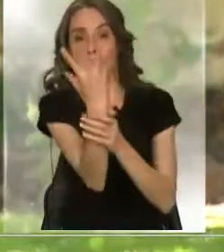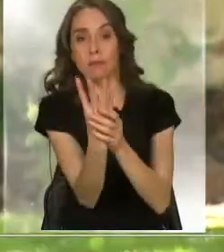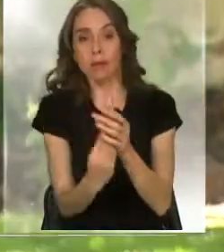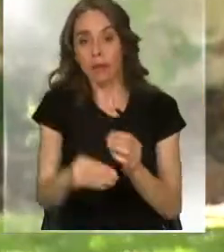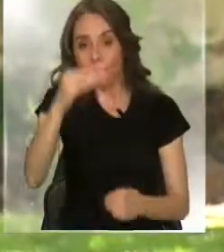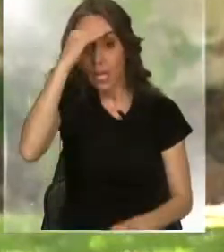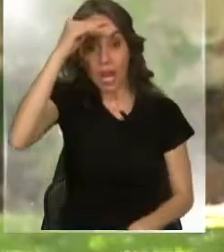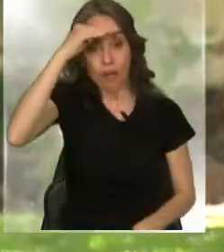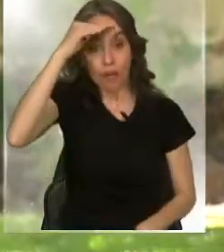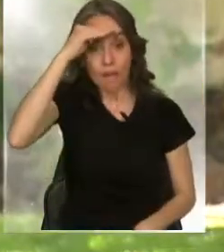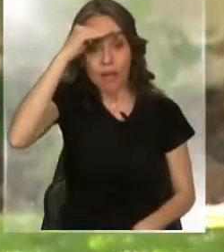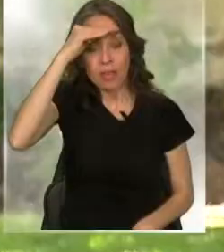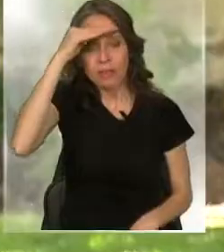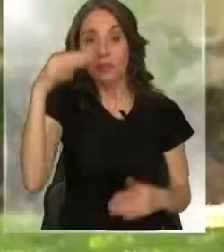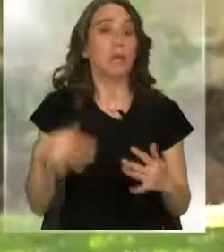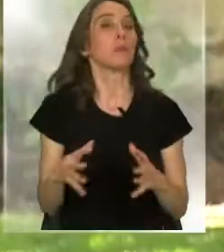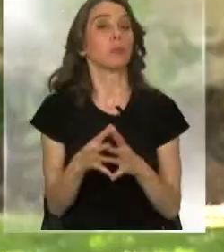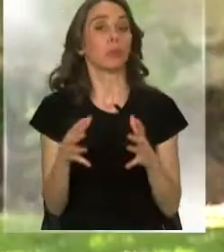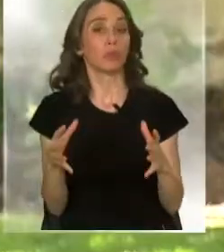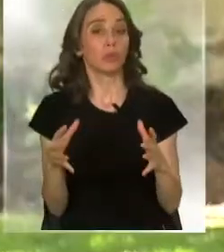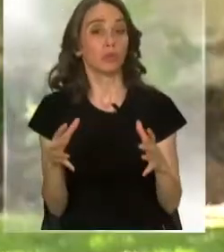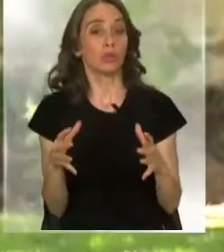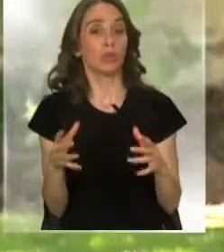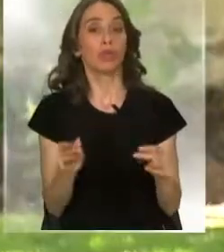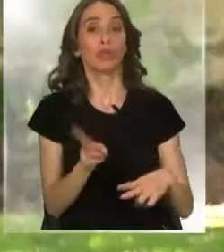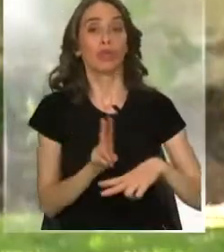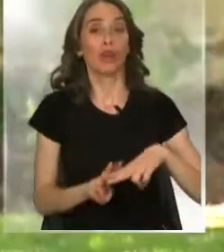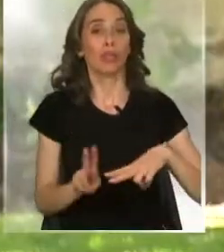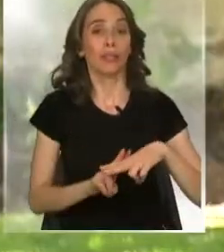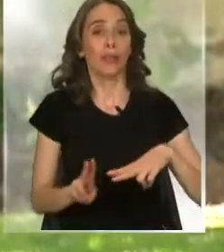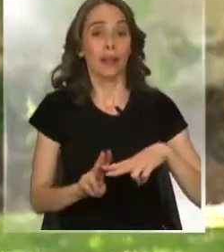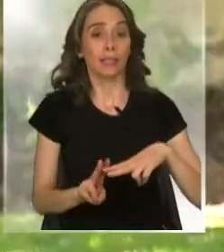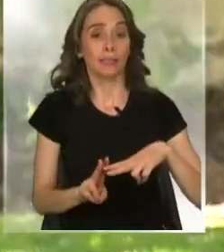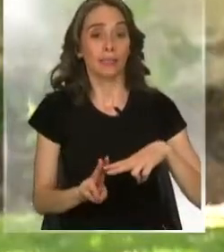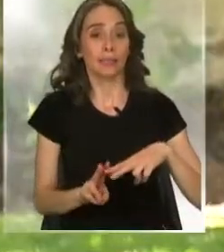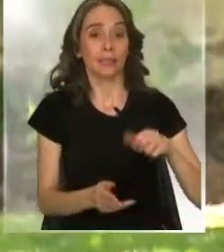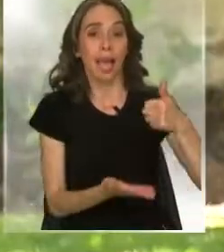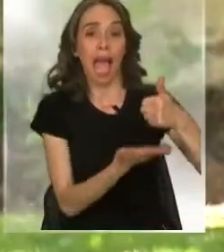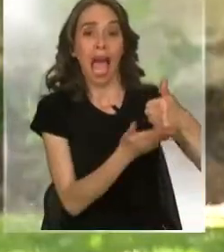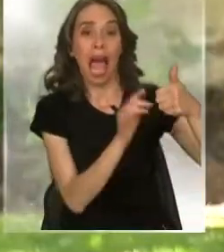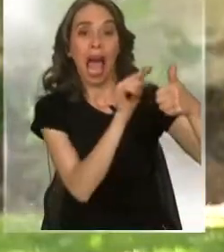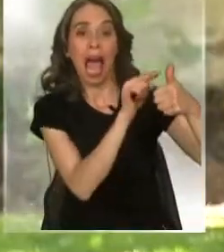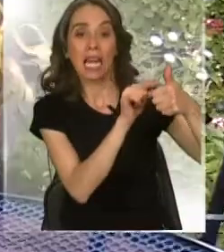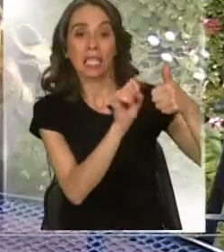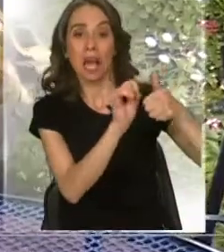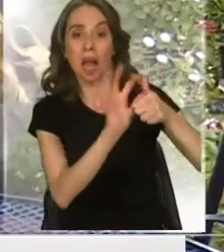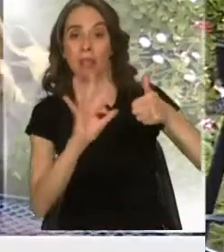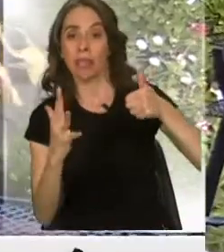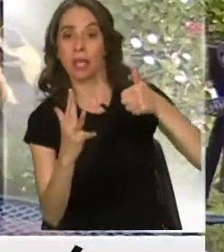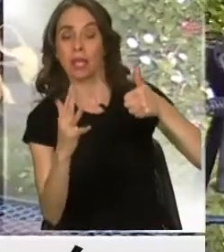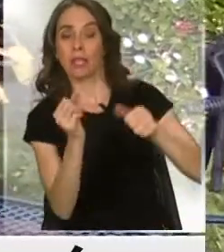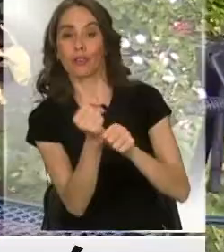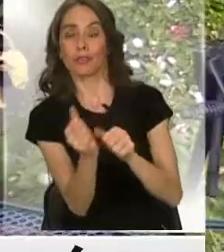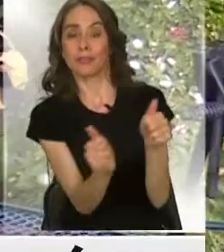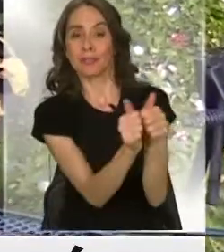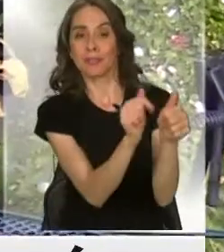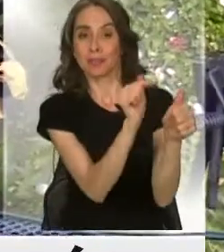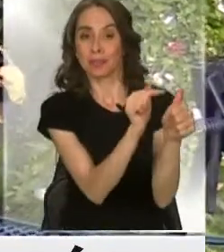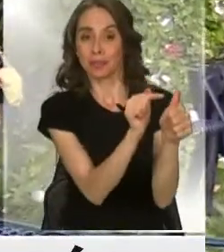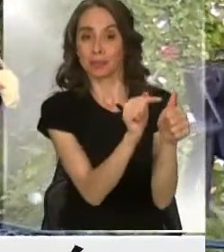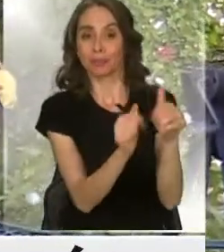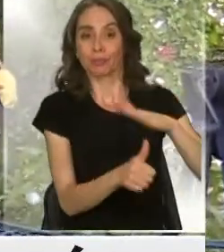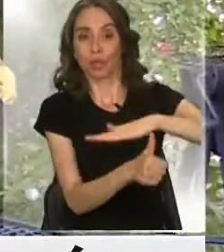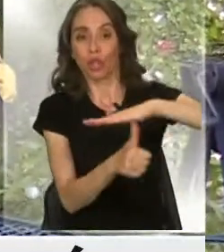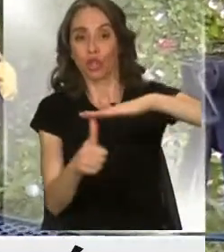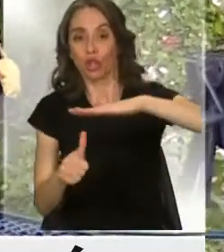notable sobre la actividad del alcalde y todo su equipo. Según los